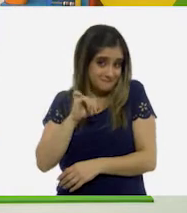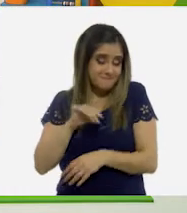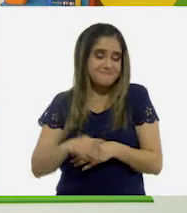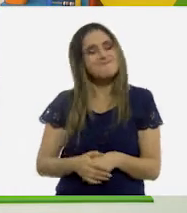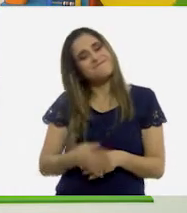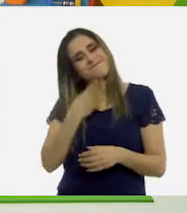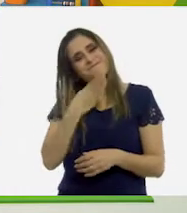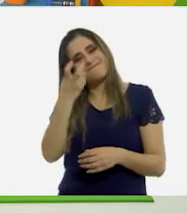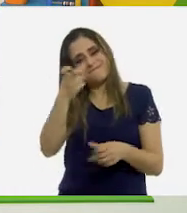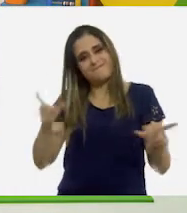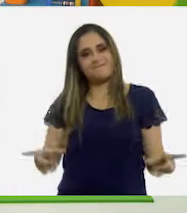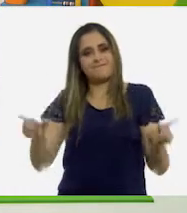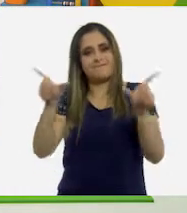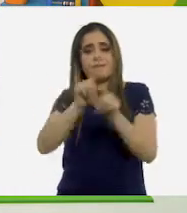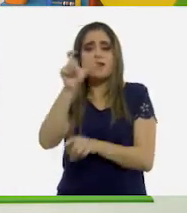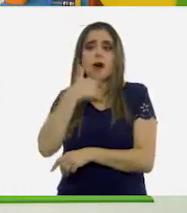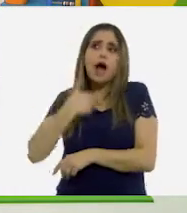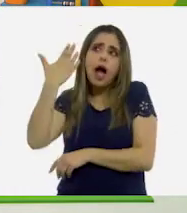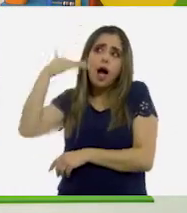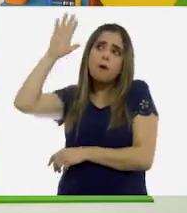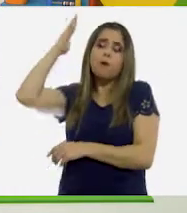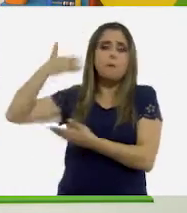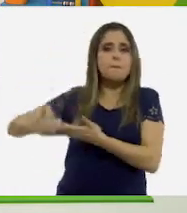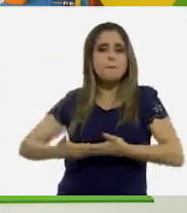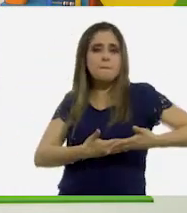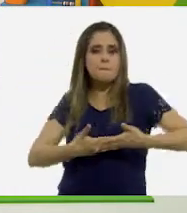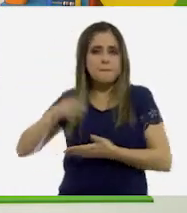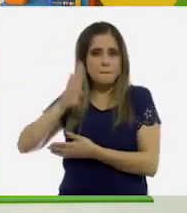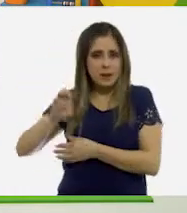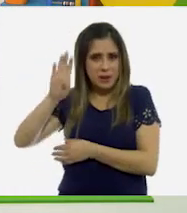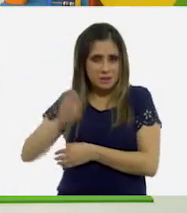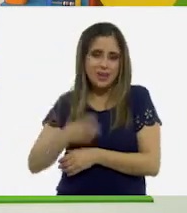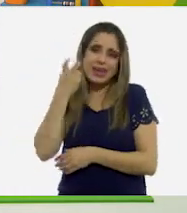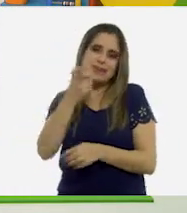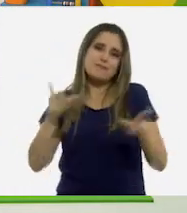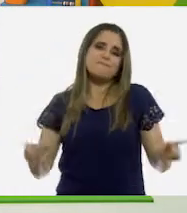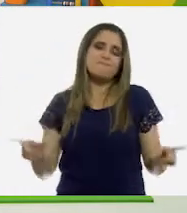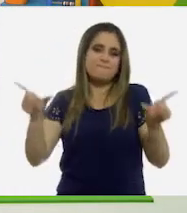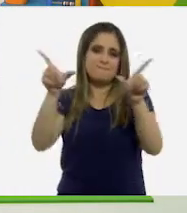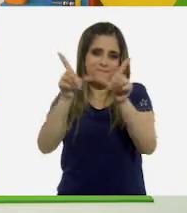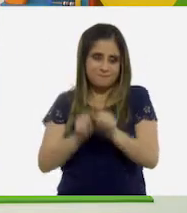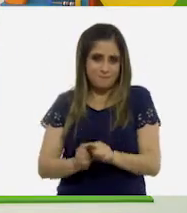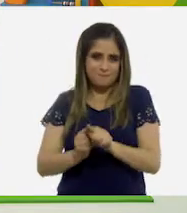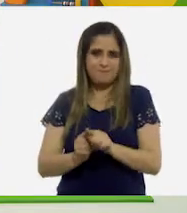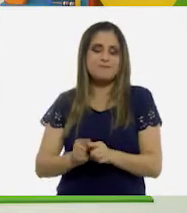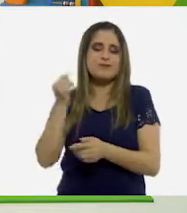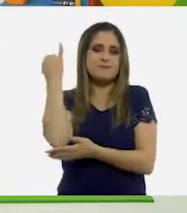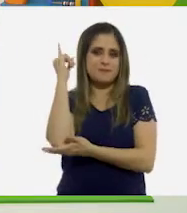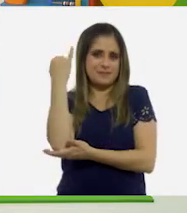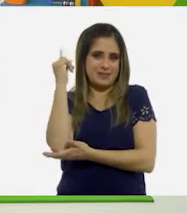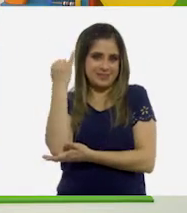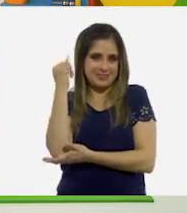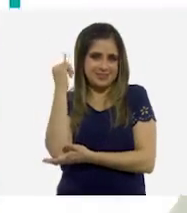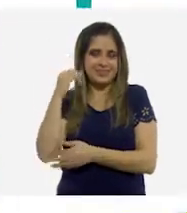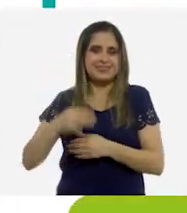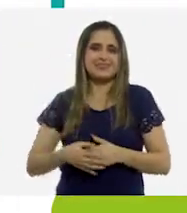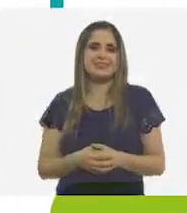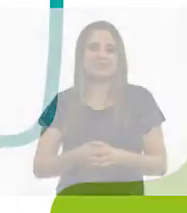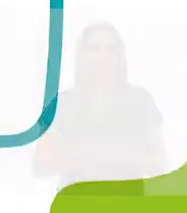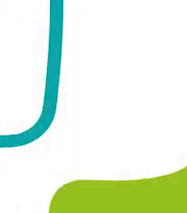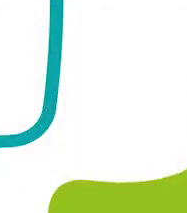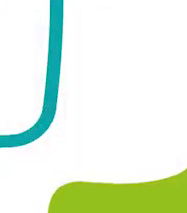terminamos cuando era bebé y concluimos así exploración y comprensión del mundo natural y social.